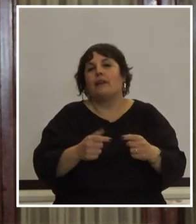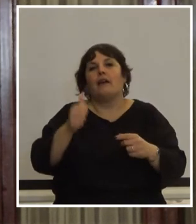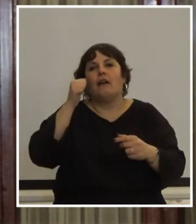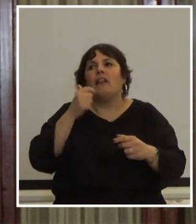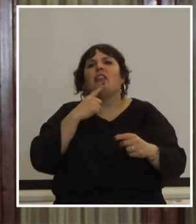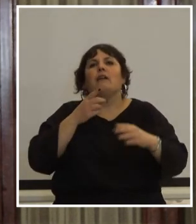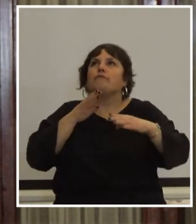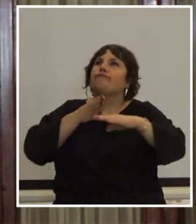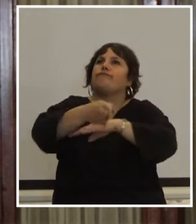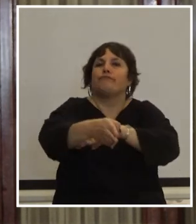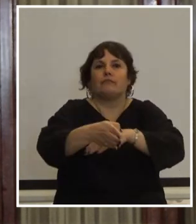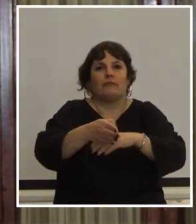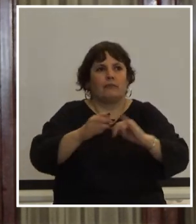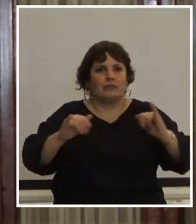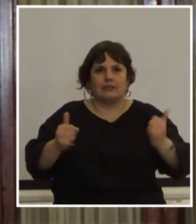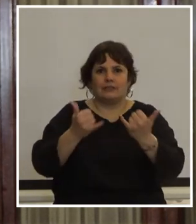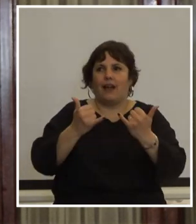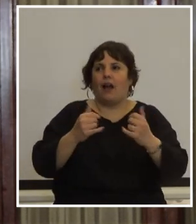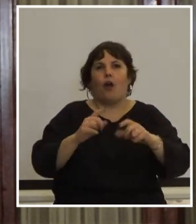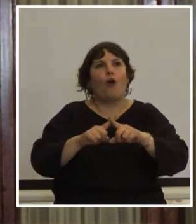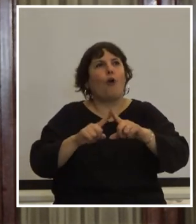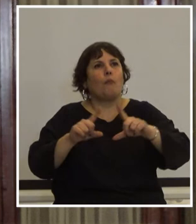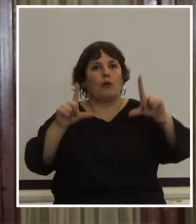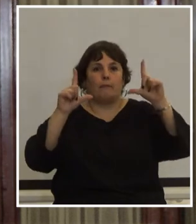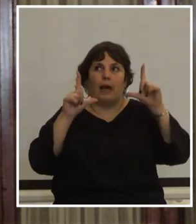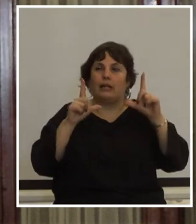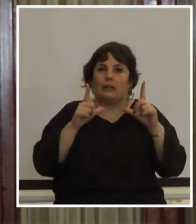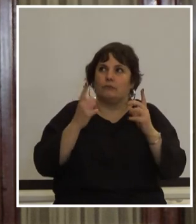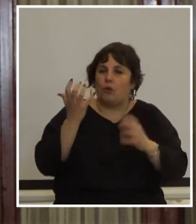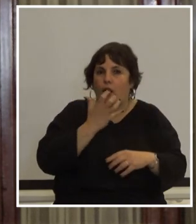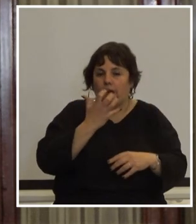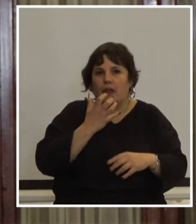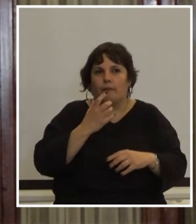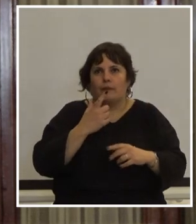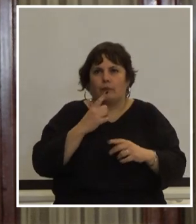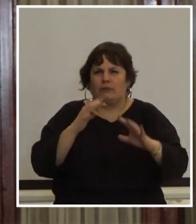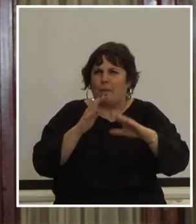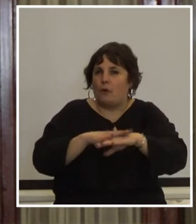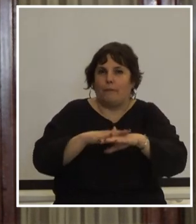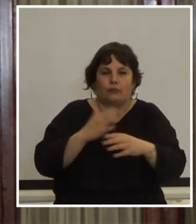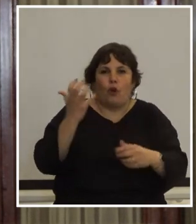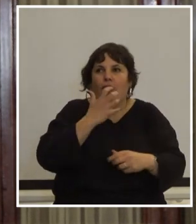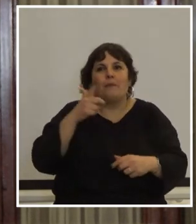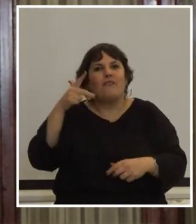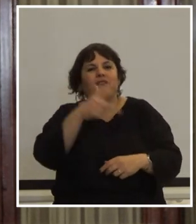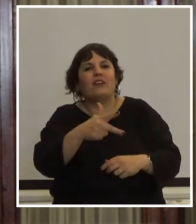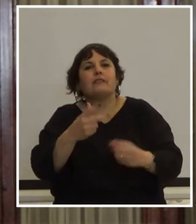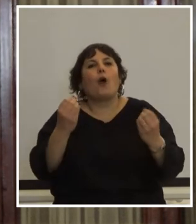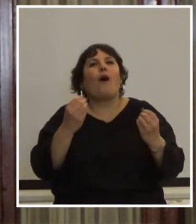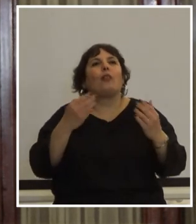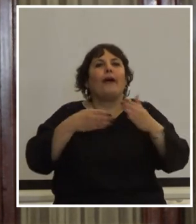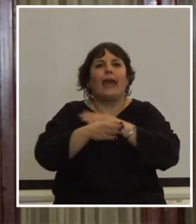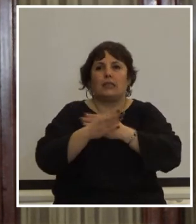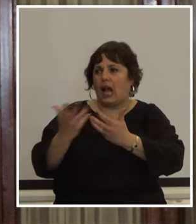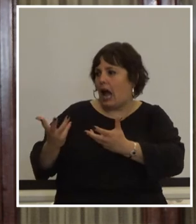ingresaron esa imagen tenebrosa de la oscuridad de esa fecha cuando ingresan